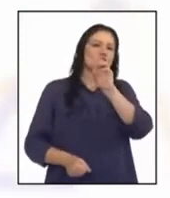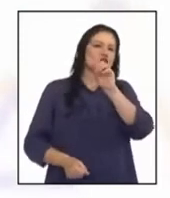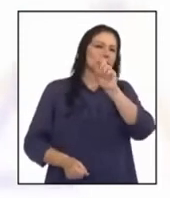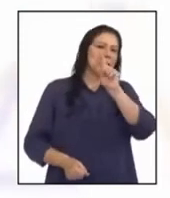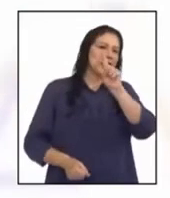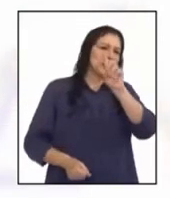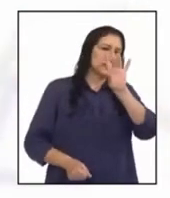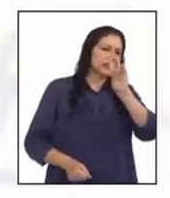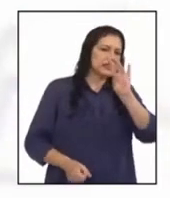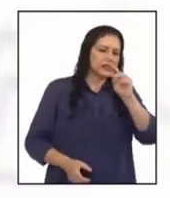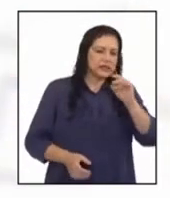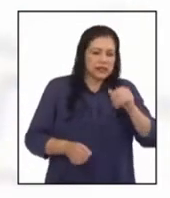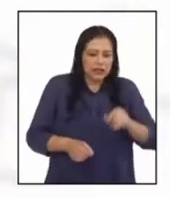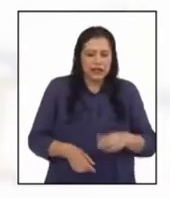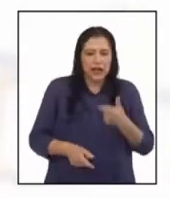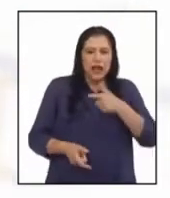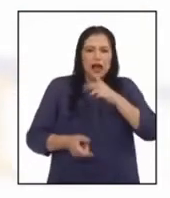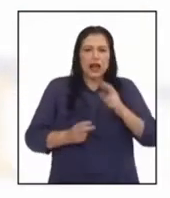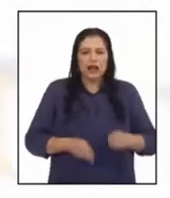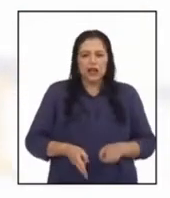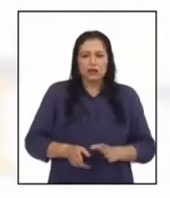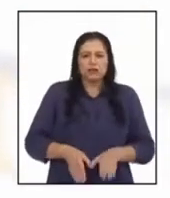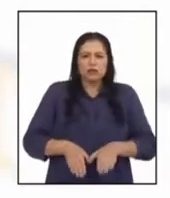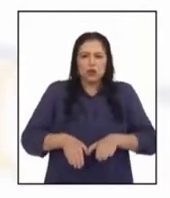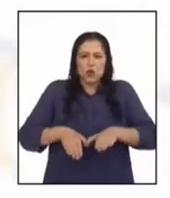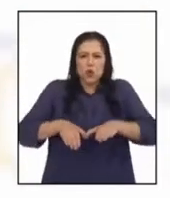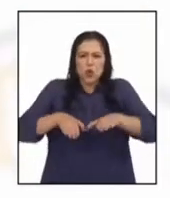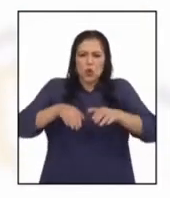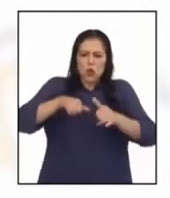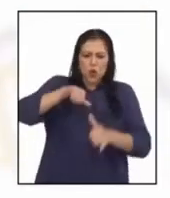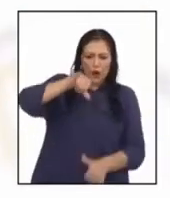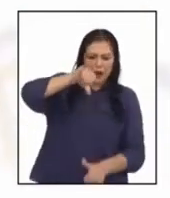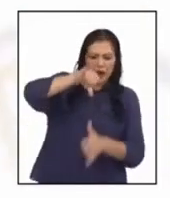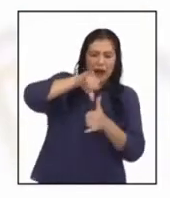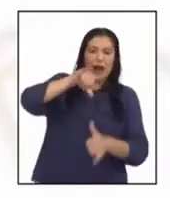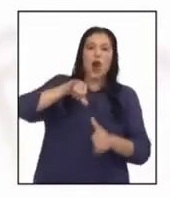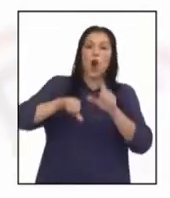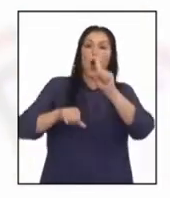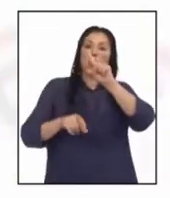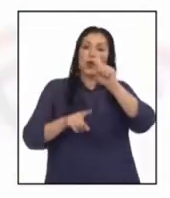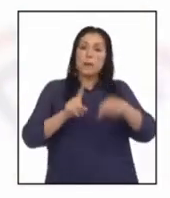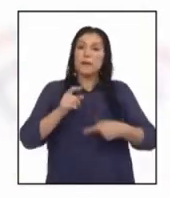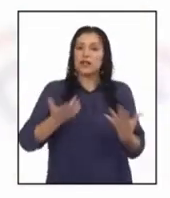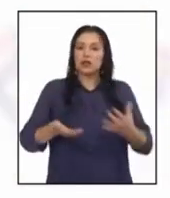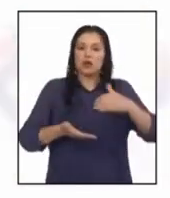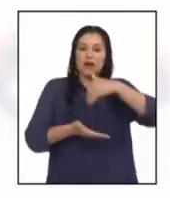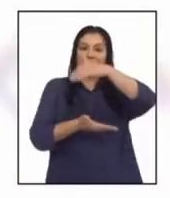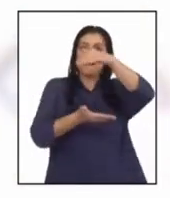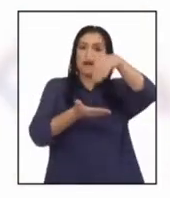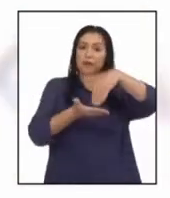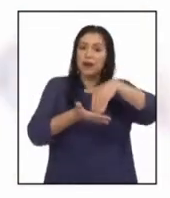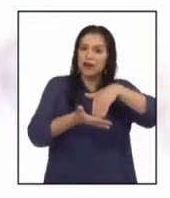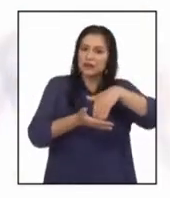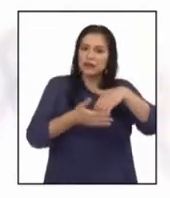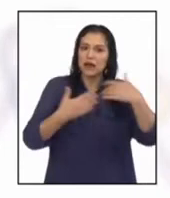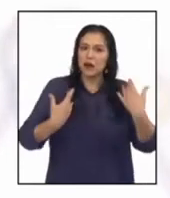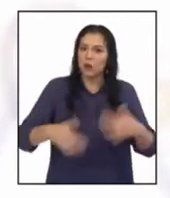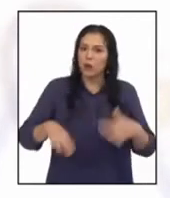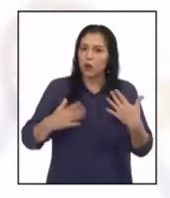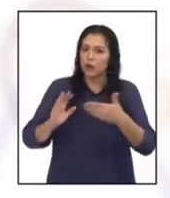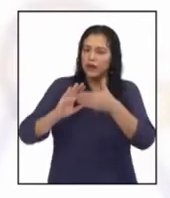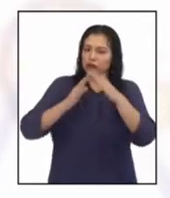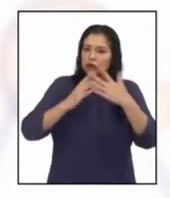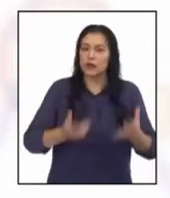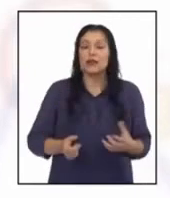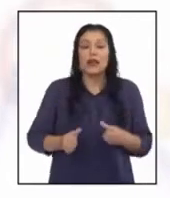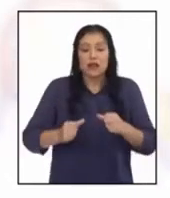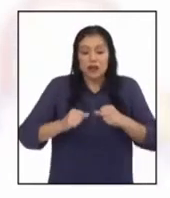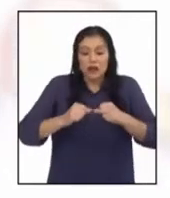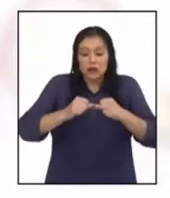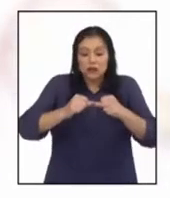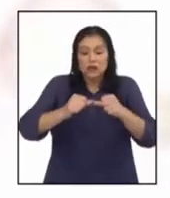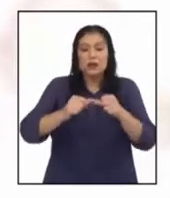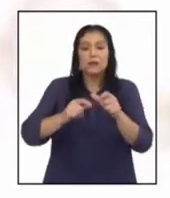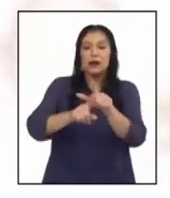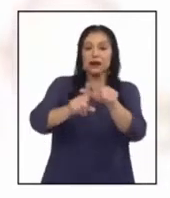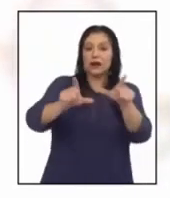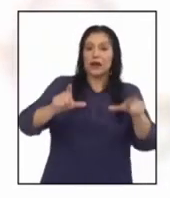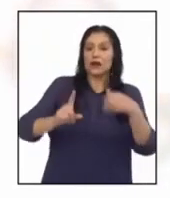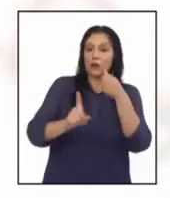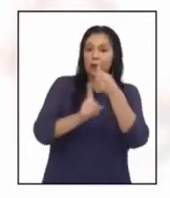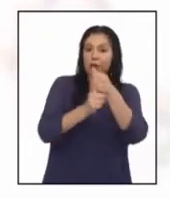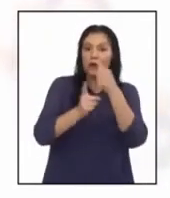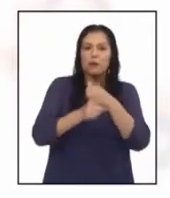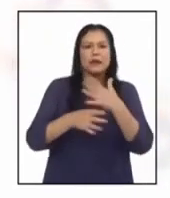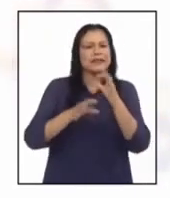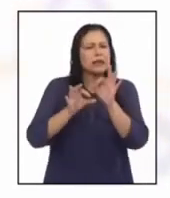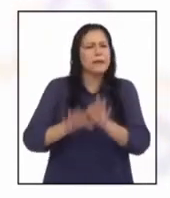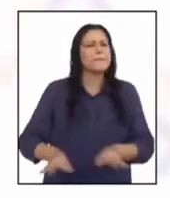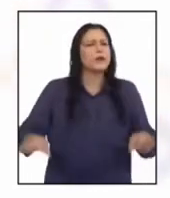el nivel del agua llegó a alcanzar el metro y medio de altura en la Plaza de Armas. Conservar la infraestructura natural de la cuenca es